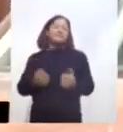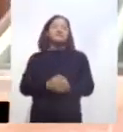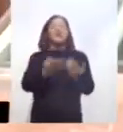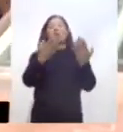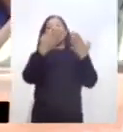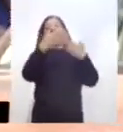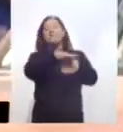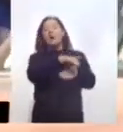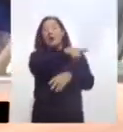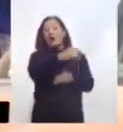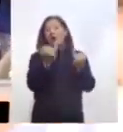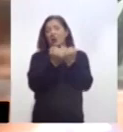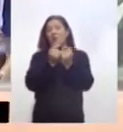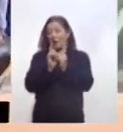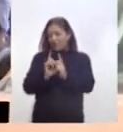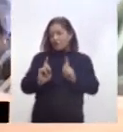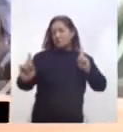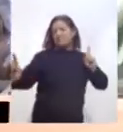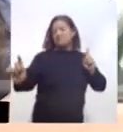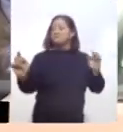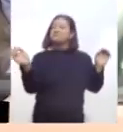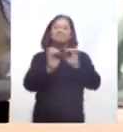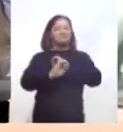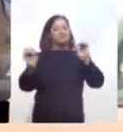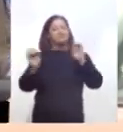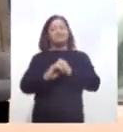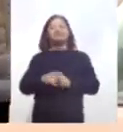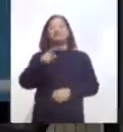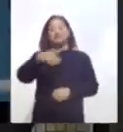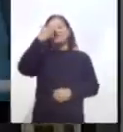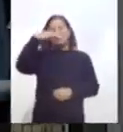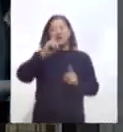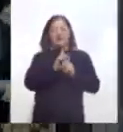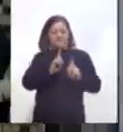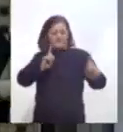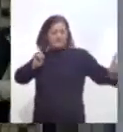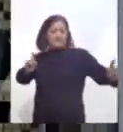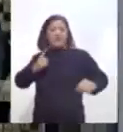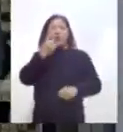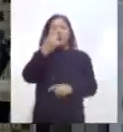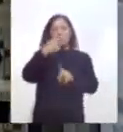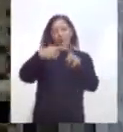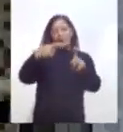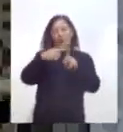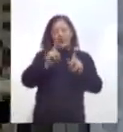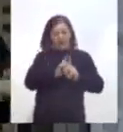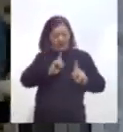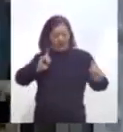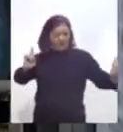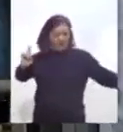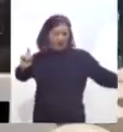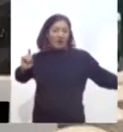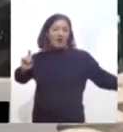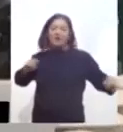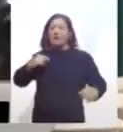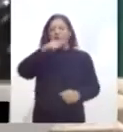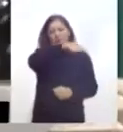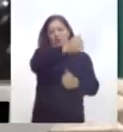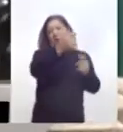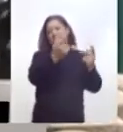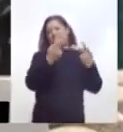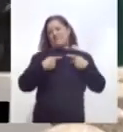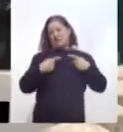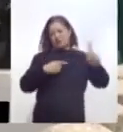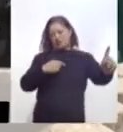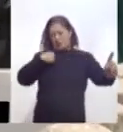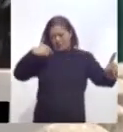tampoco se cumple la sana distancia, es decir, al menos metro y medio de separación entre cada persona, pues se nota aglomeración, una de